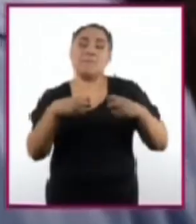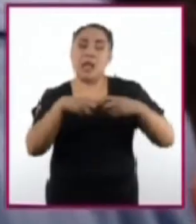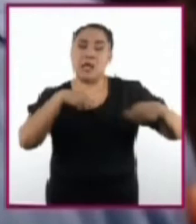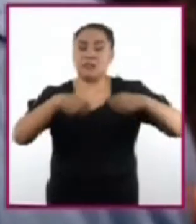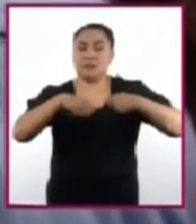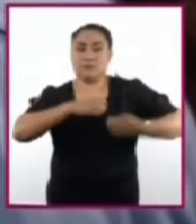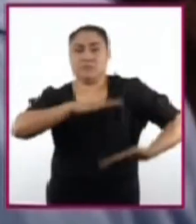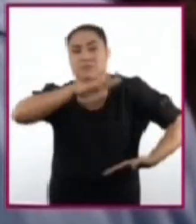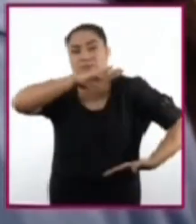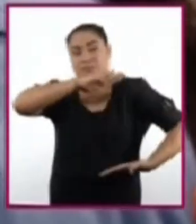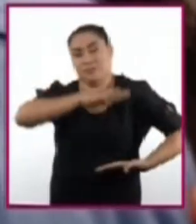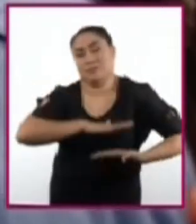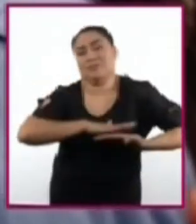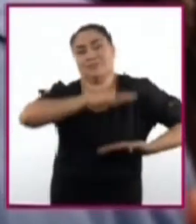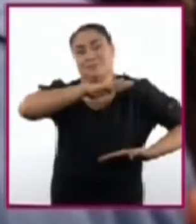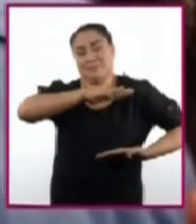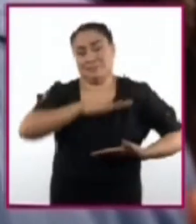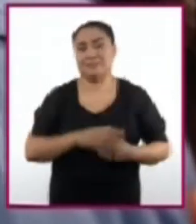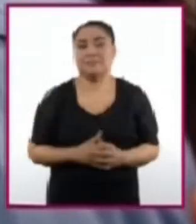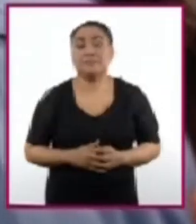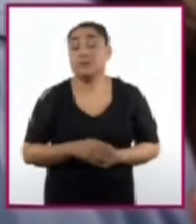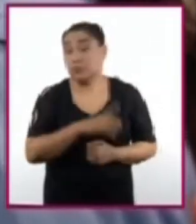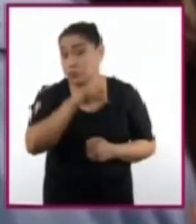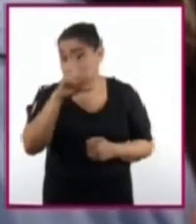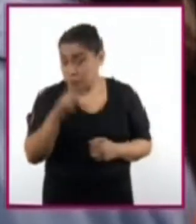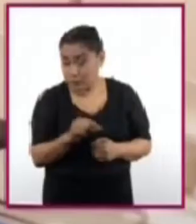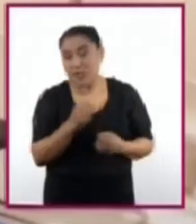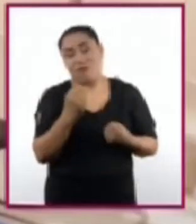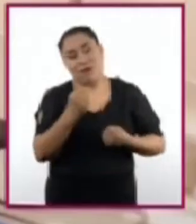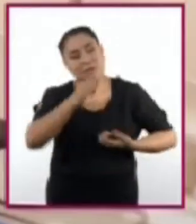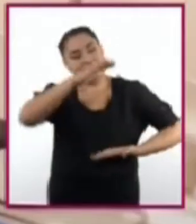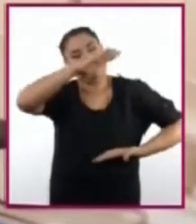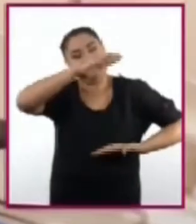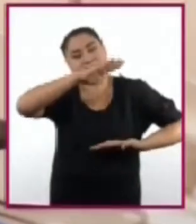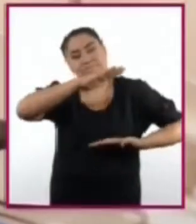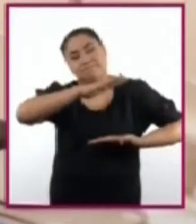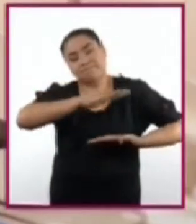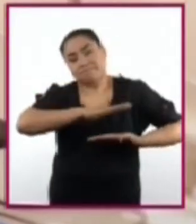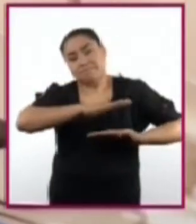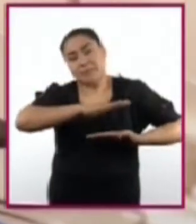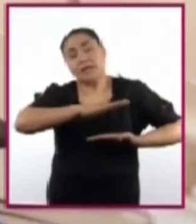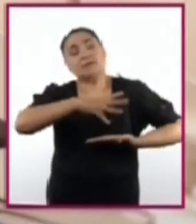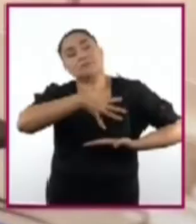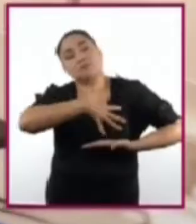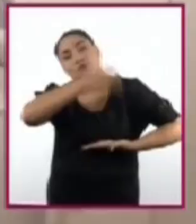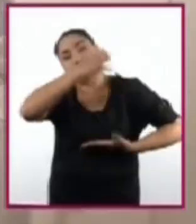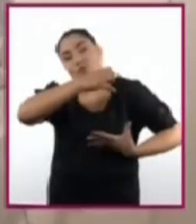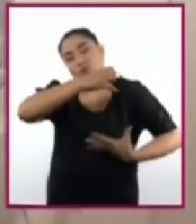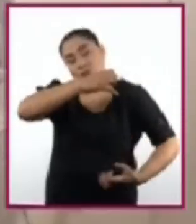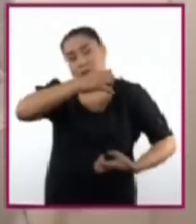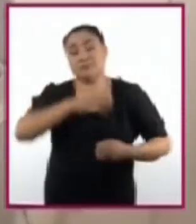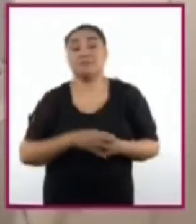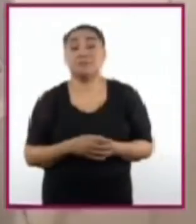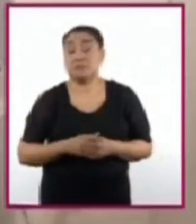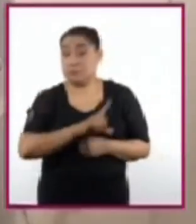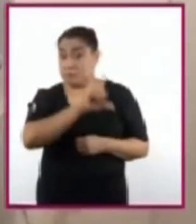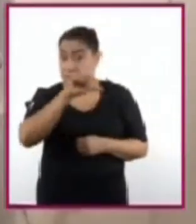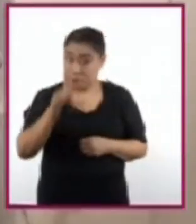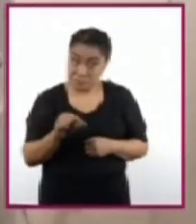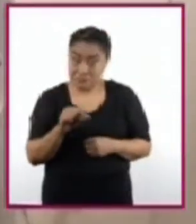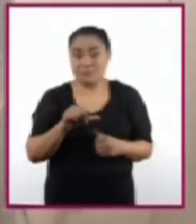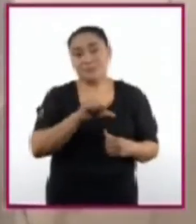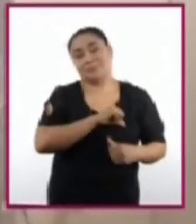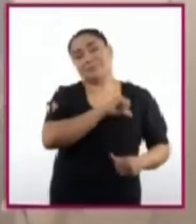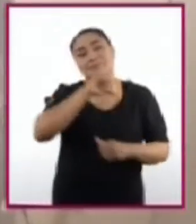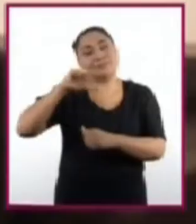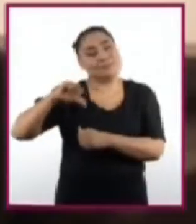y cubrirla con otra placa. Después presionar y de este modo tomar la radiografía. Luego, hacer lo mismo